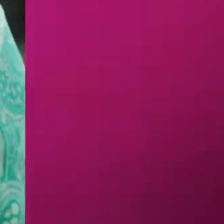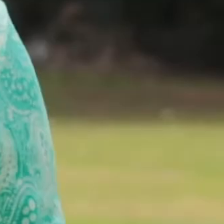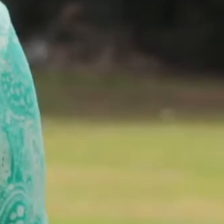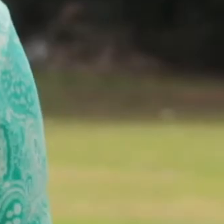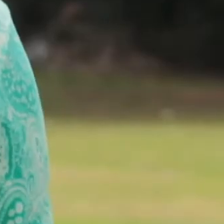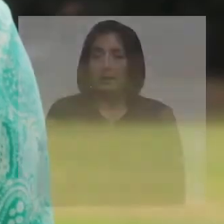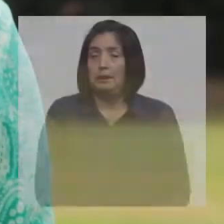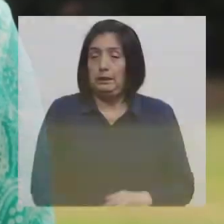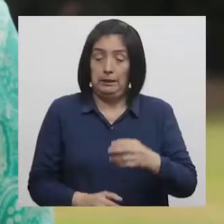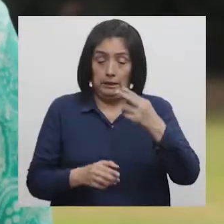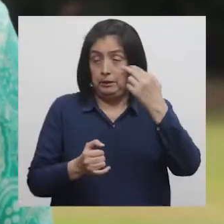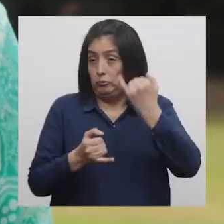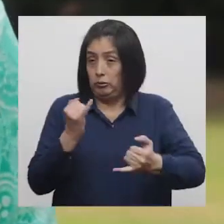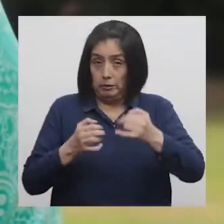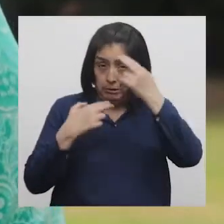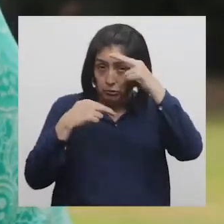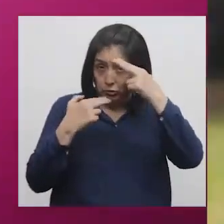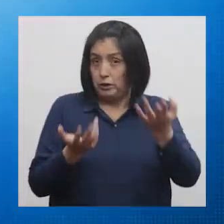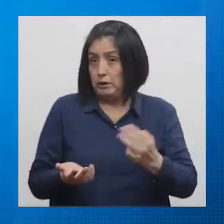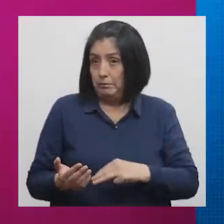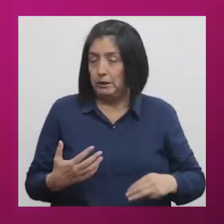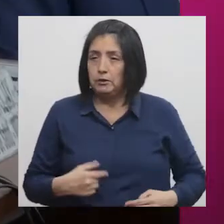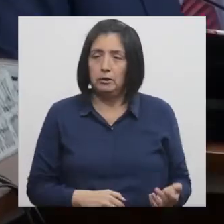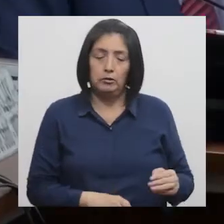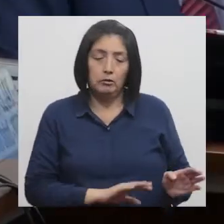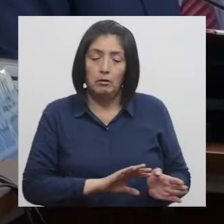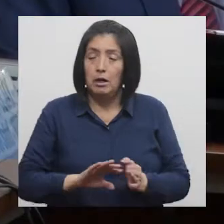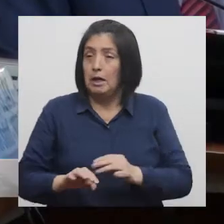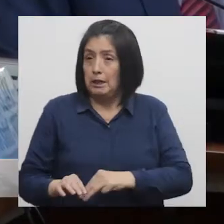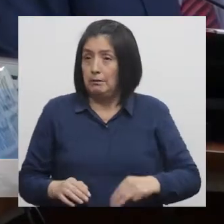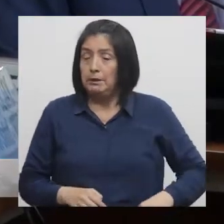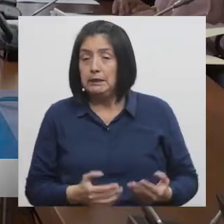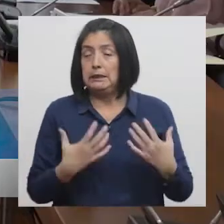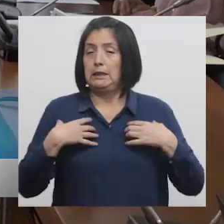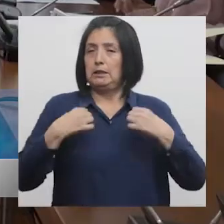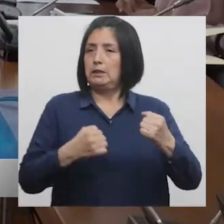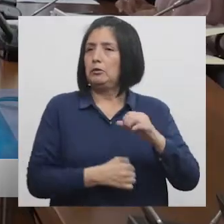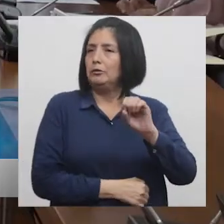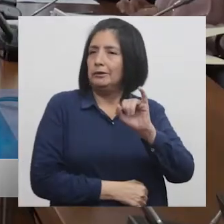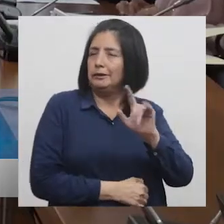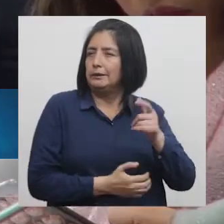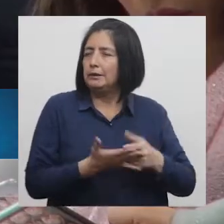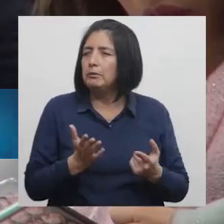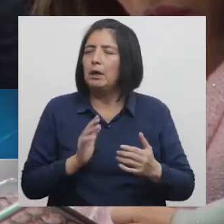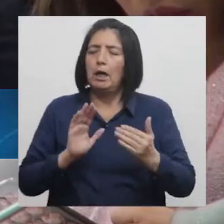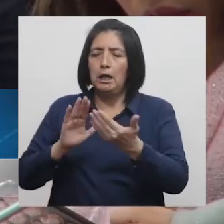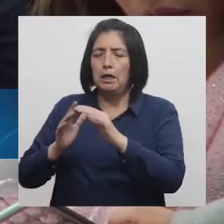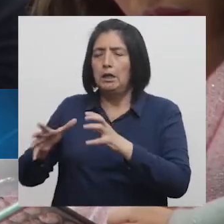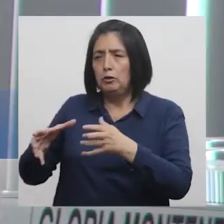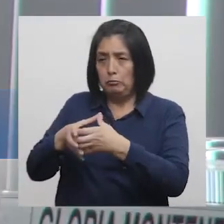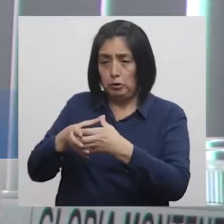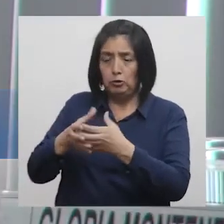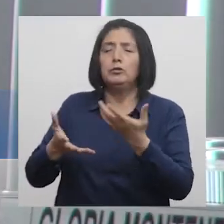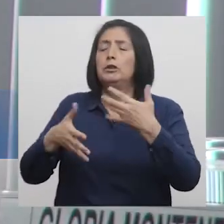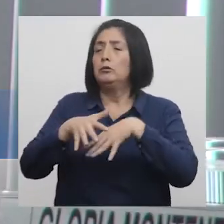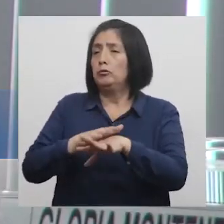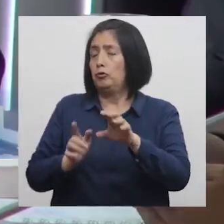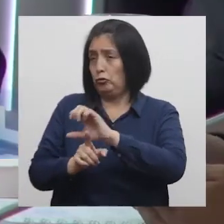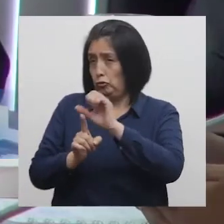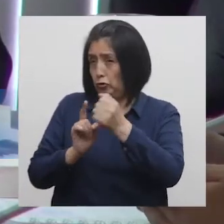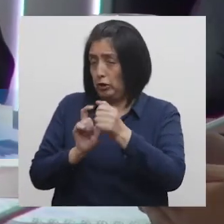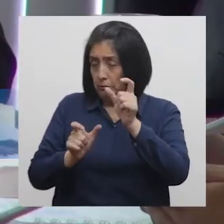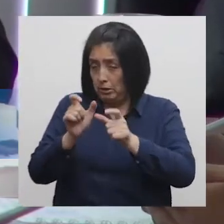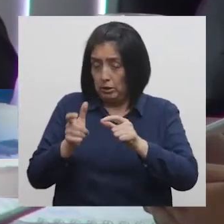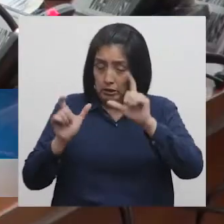¿Y las últimas noticias del sector? La ministra de Salud Silvia Pesa Se presentó ante la Comisión de Inclusión Social Y Personas con